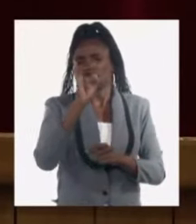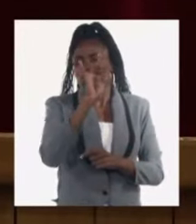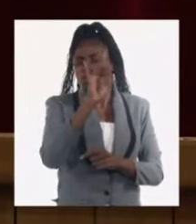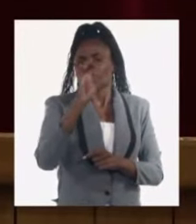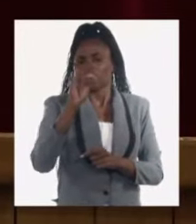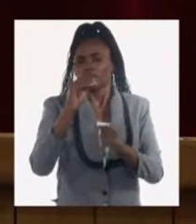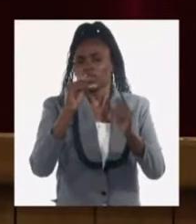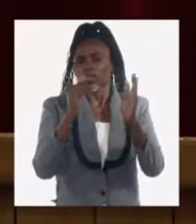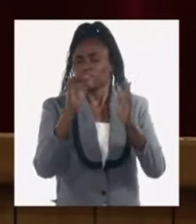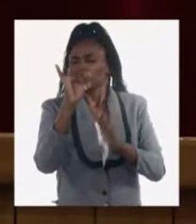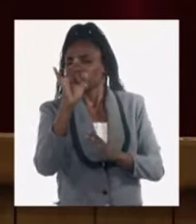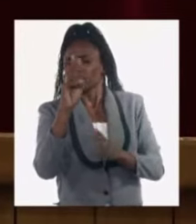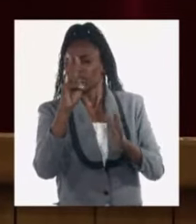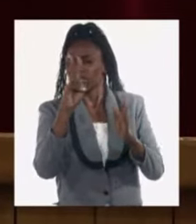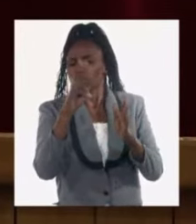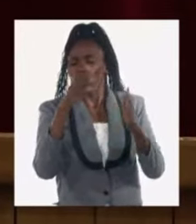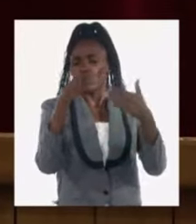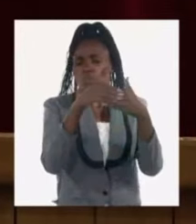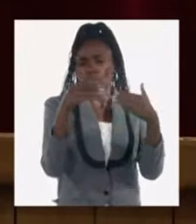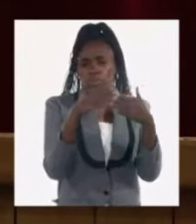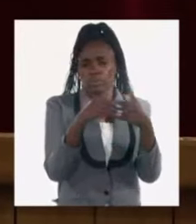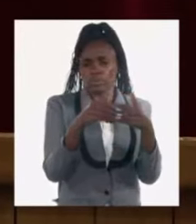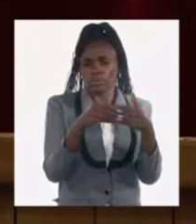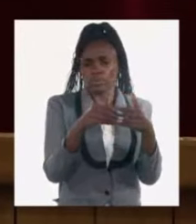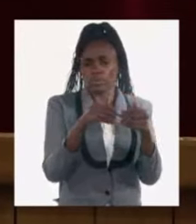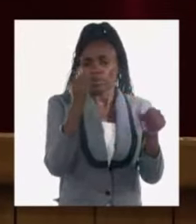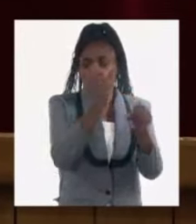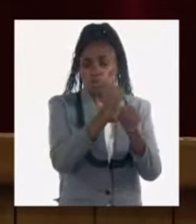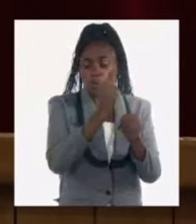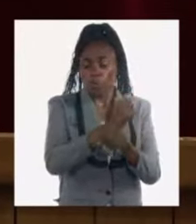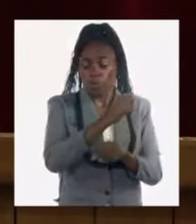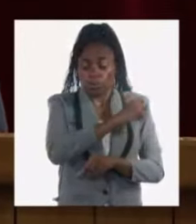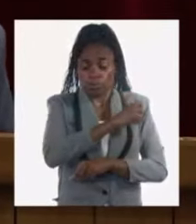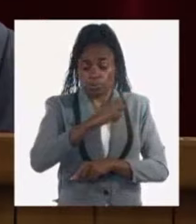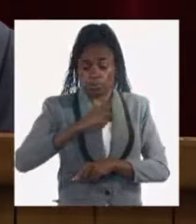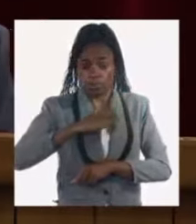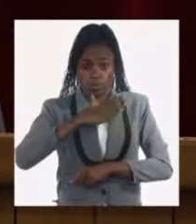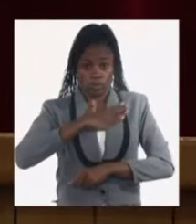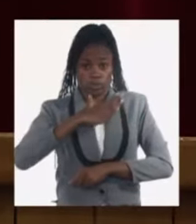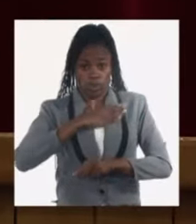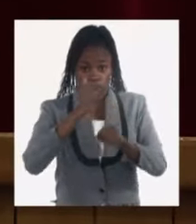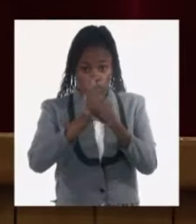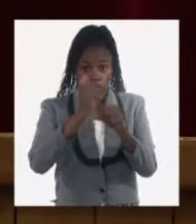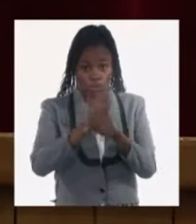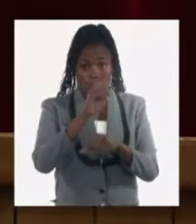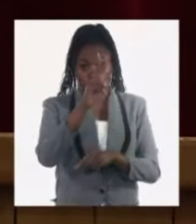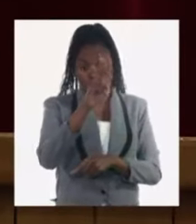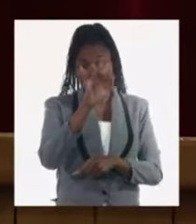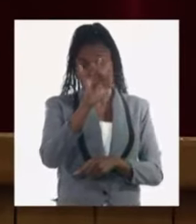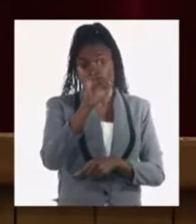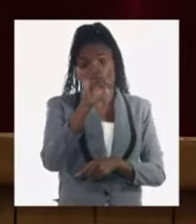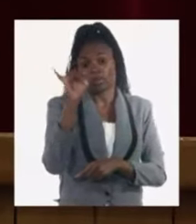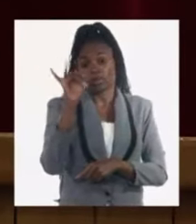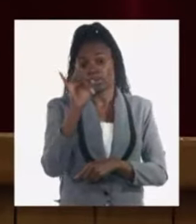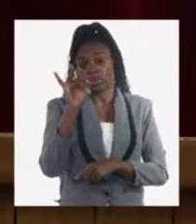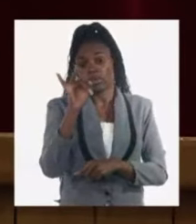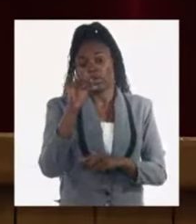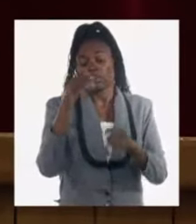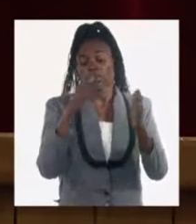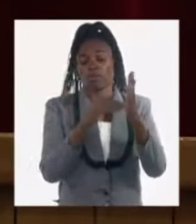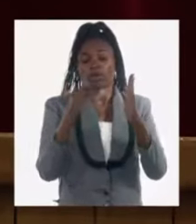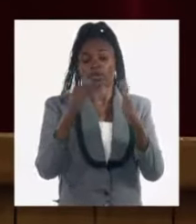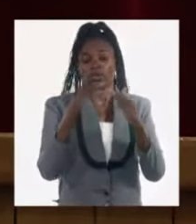millones de dólares y los trabajadores por cuenta propia 277 millones de dólares y bueno